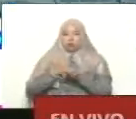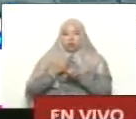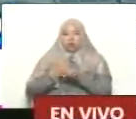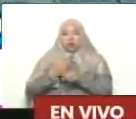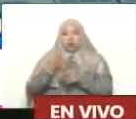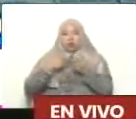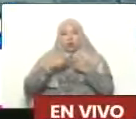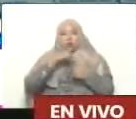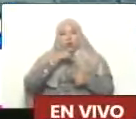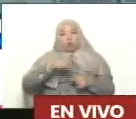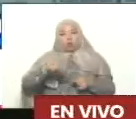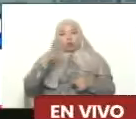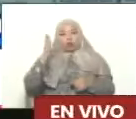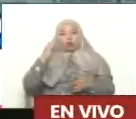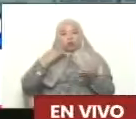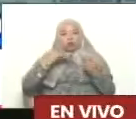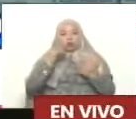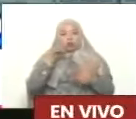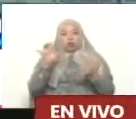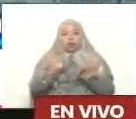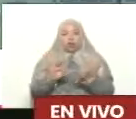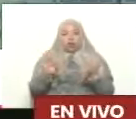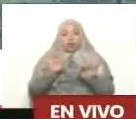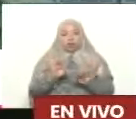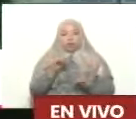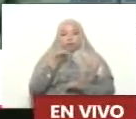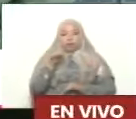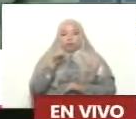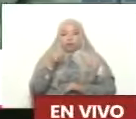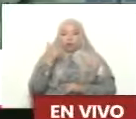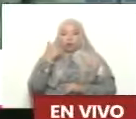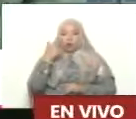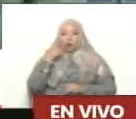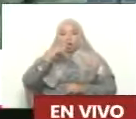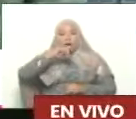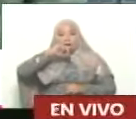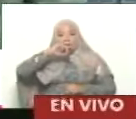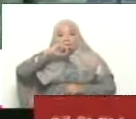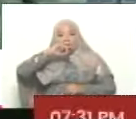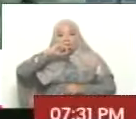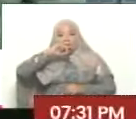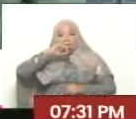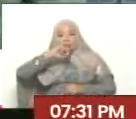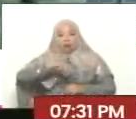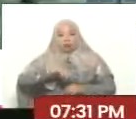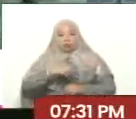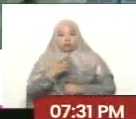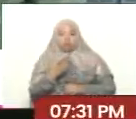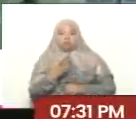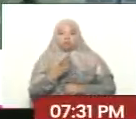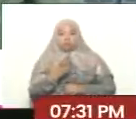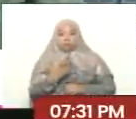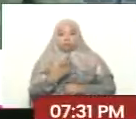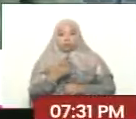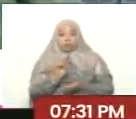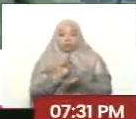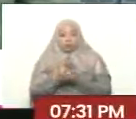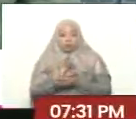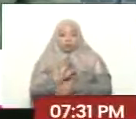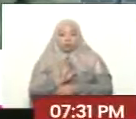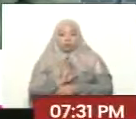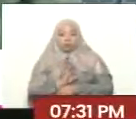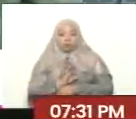desazón, malestar. Y ellos cabalgar sobre el odio y dar un zarpazo,